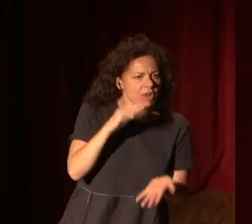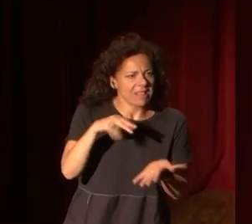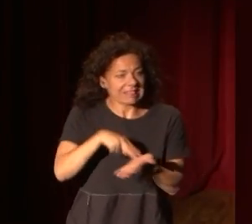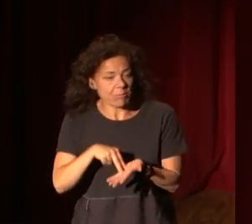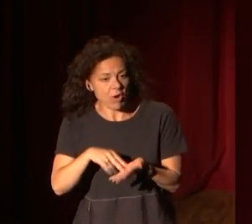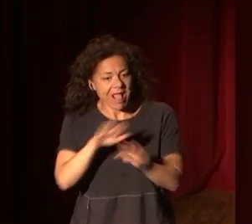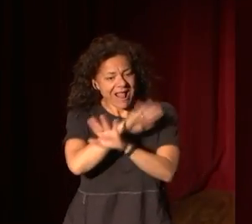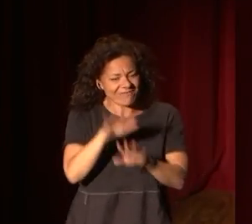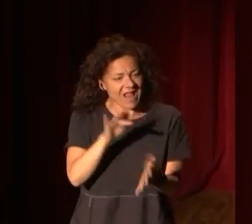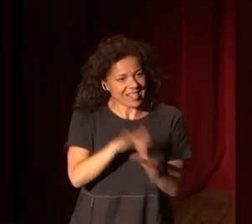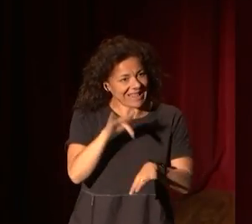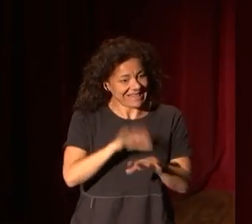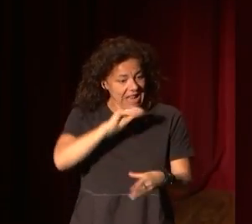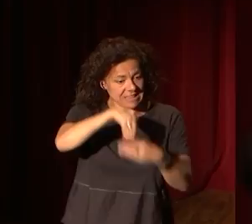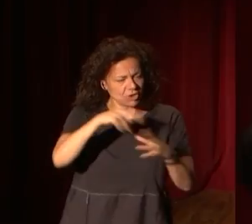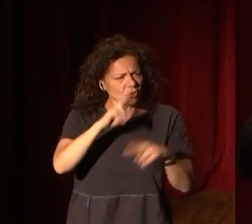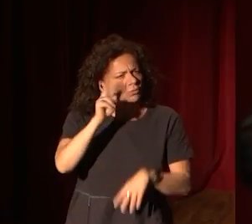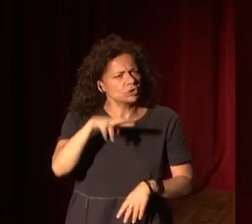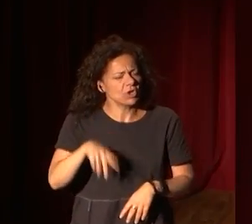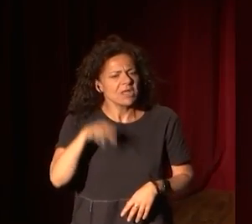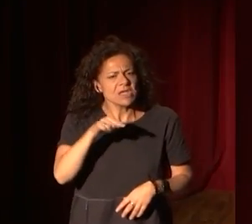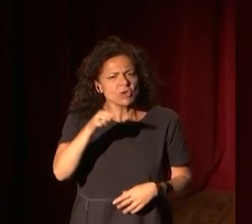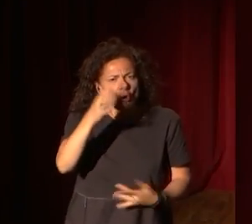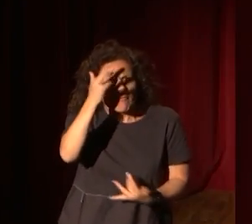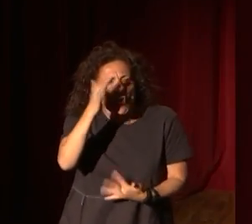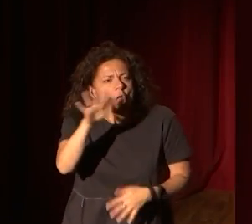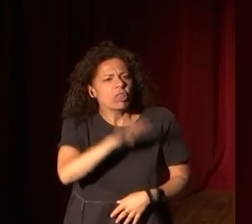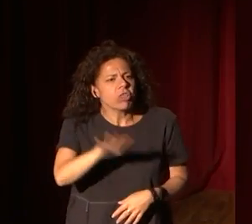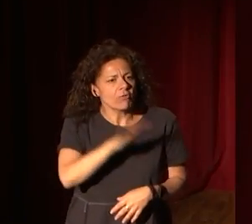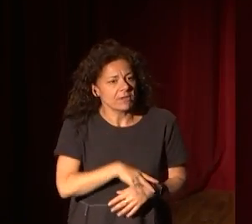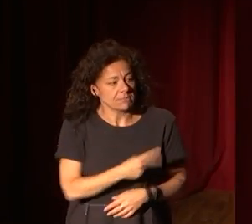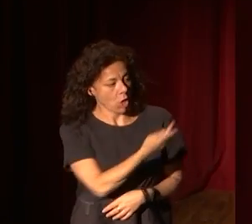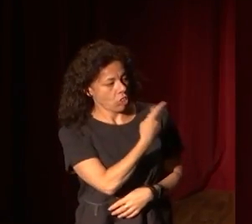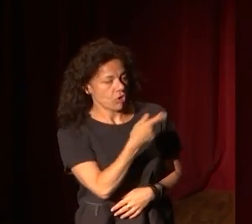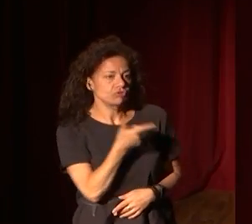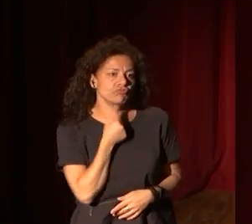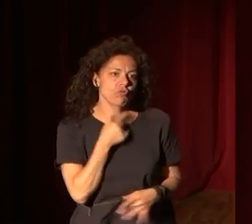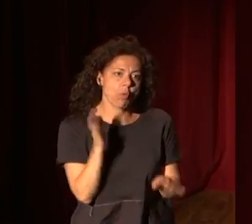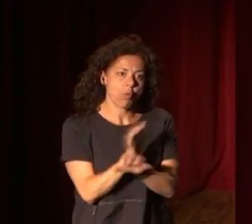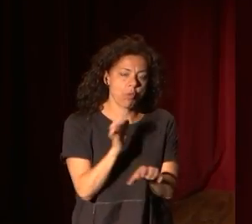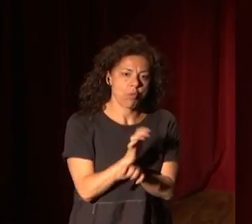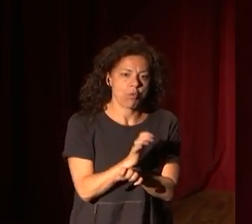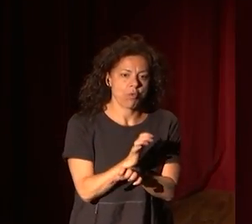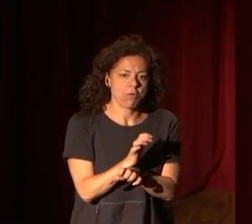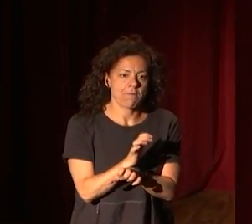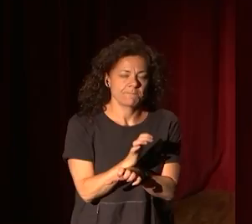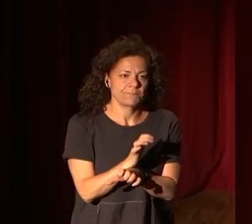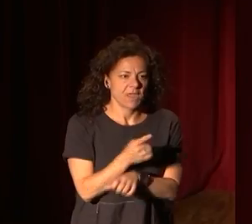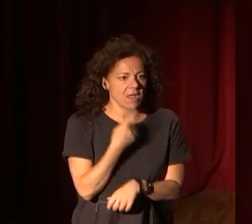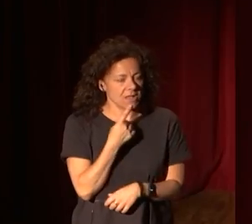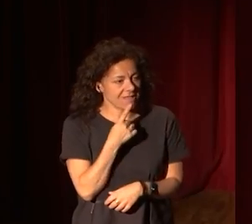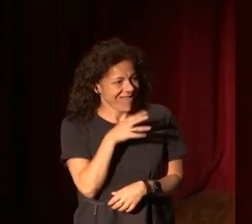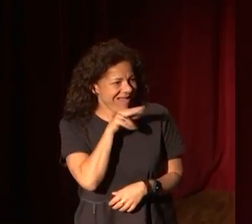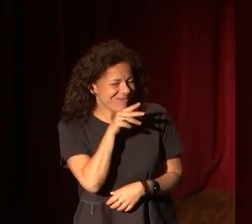en los museos. Y yo dije, sí, y dice, ¿y dónde viene la inspiración? Y dije, de faimino y cansado. Evidentemente, hablar de Kierkegaard